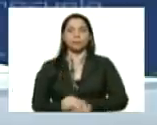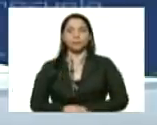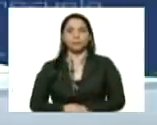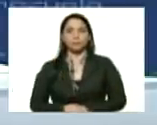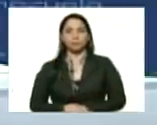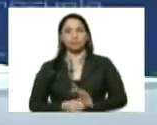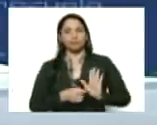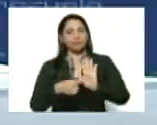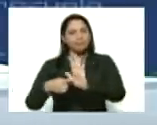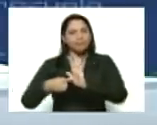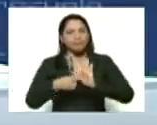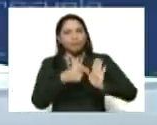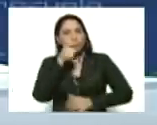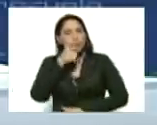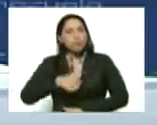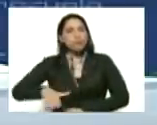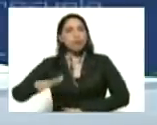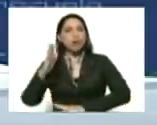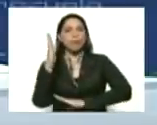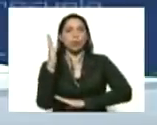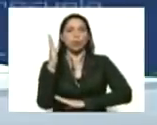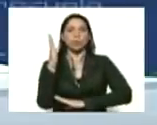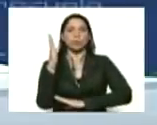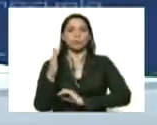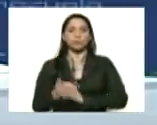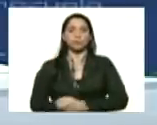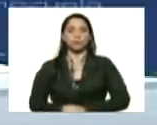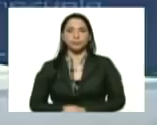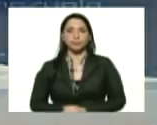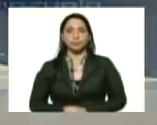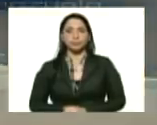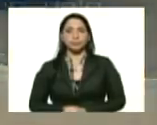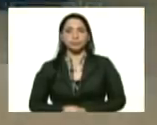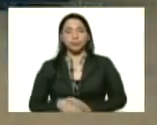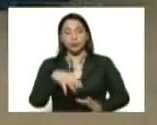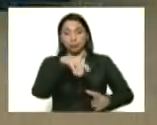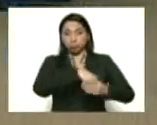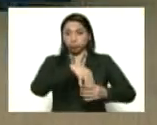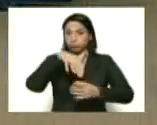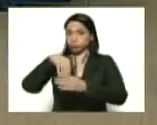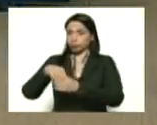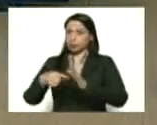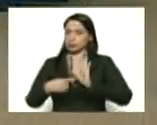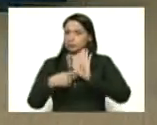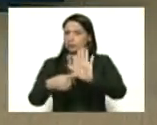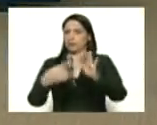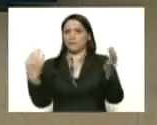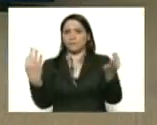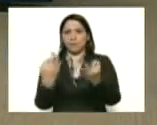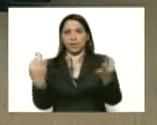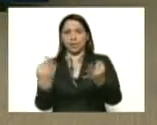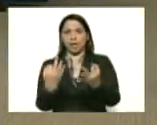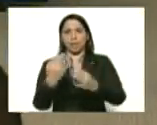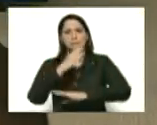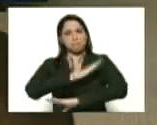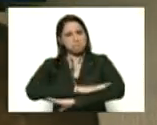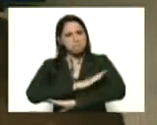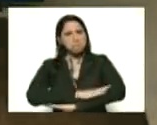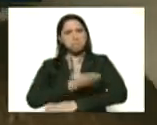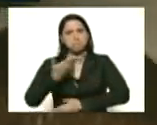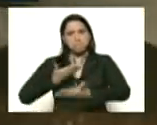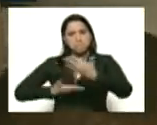ejemplar el pueblo Guaro en esta cuarentena ejemplar de verdad en su disciplina su